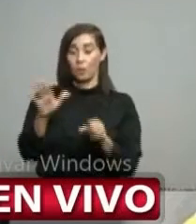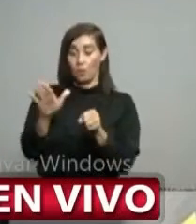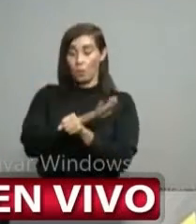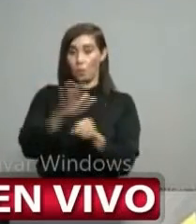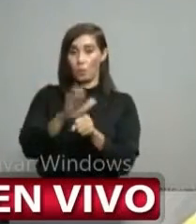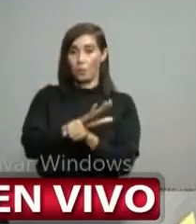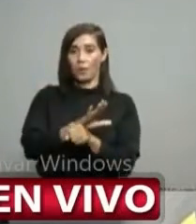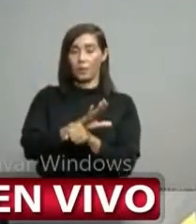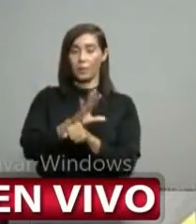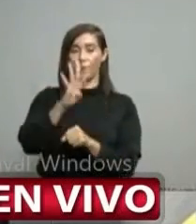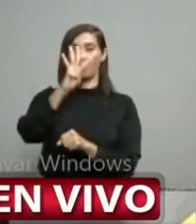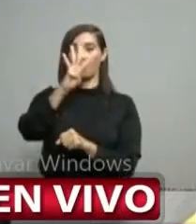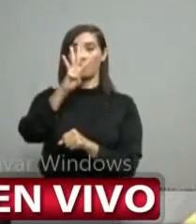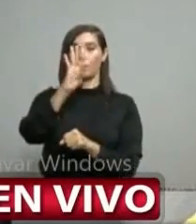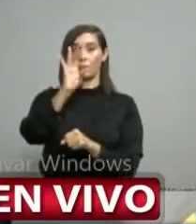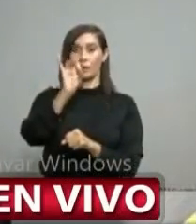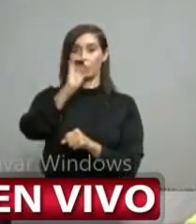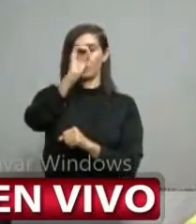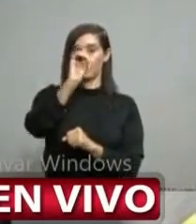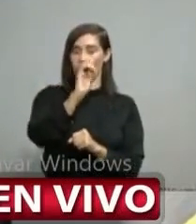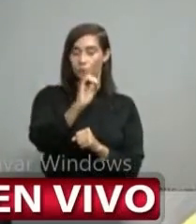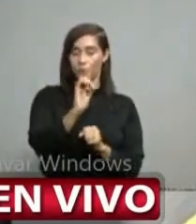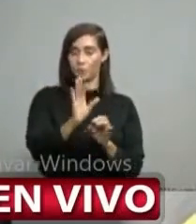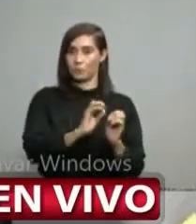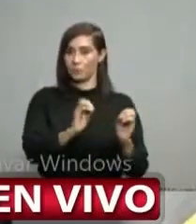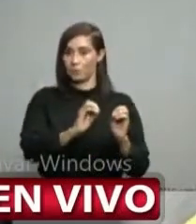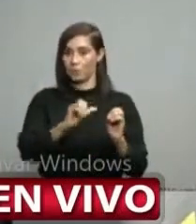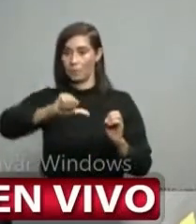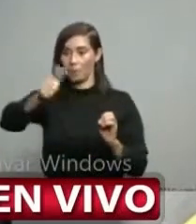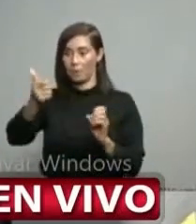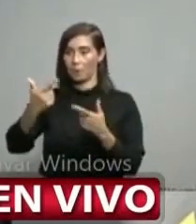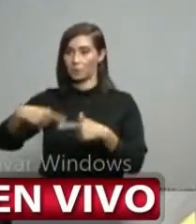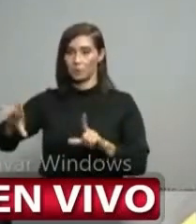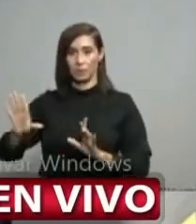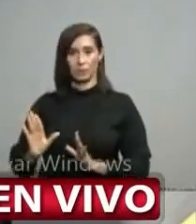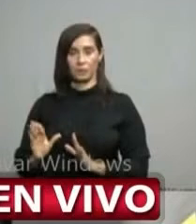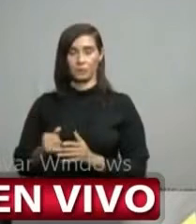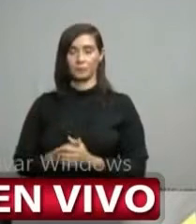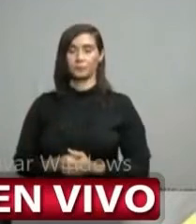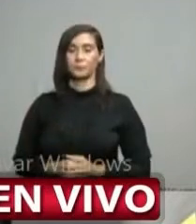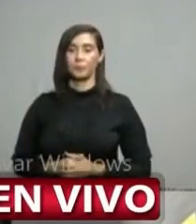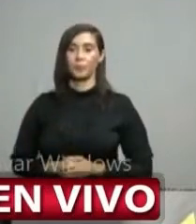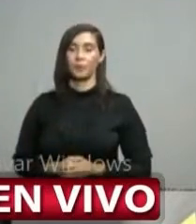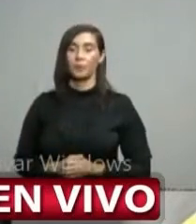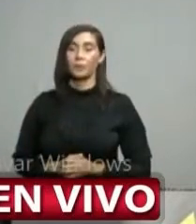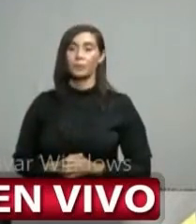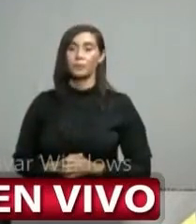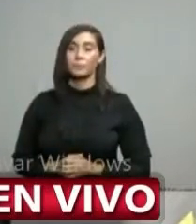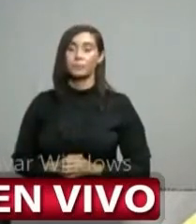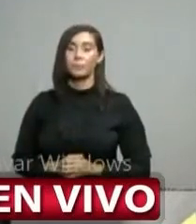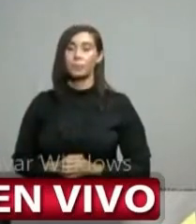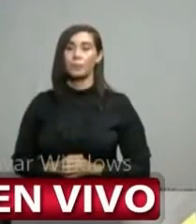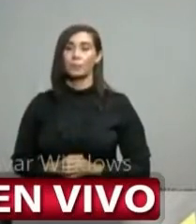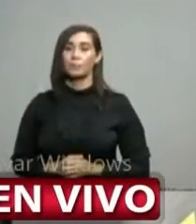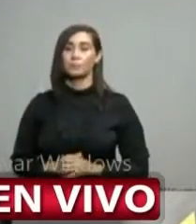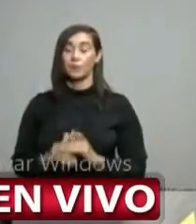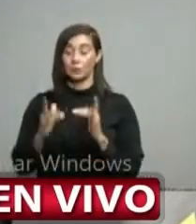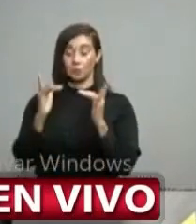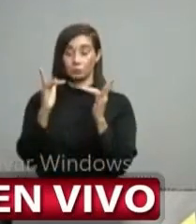UCI es de cuarenta ocho por ciento y en cuarto a las camas tenemos